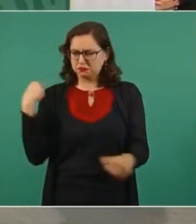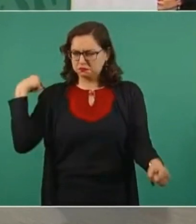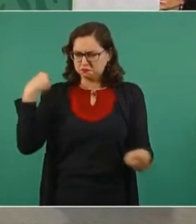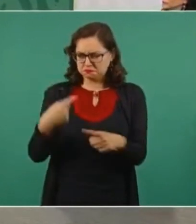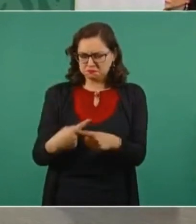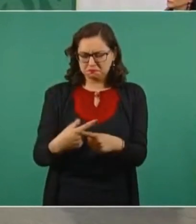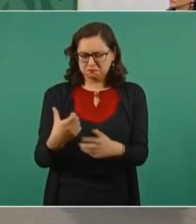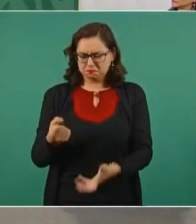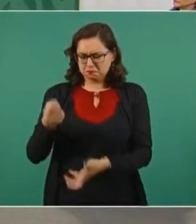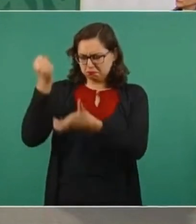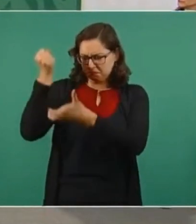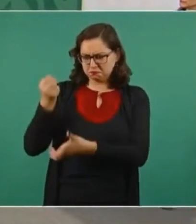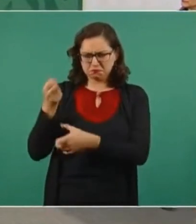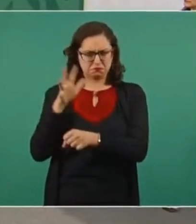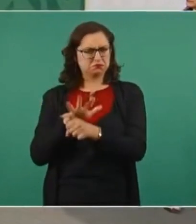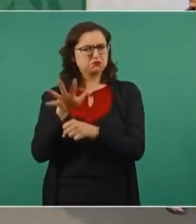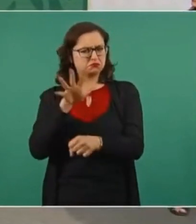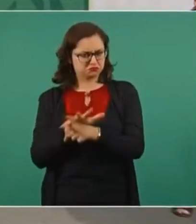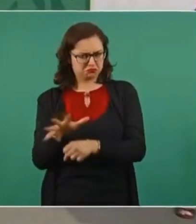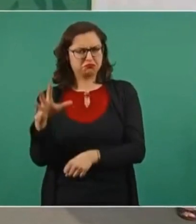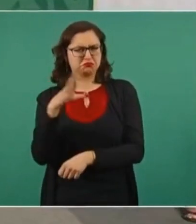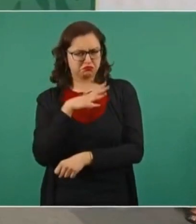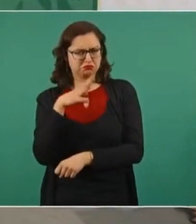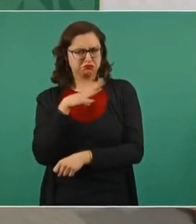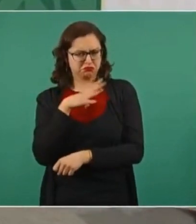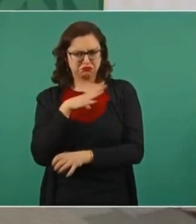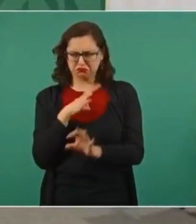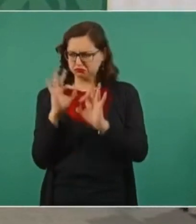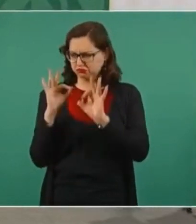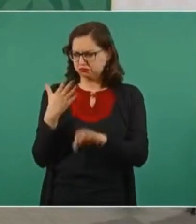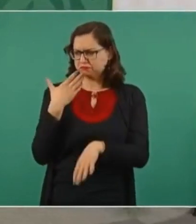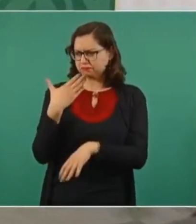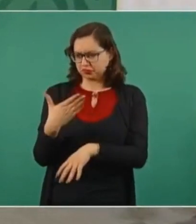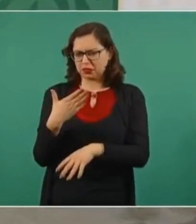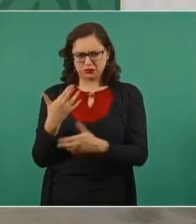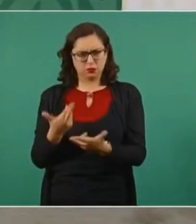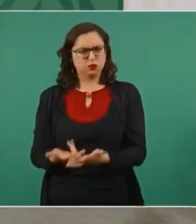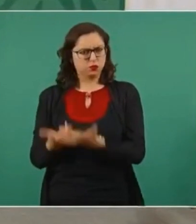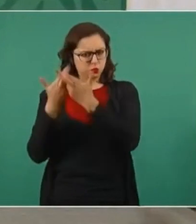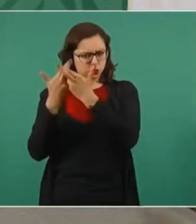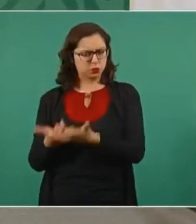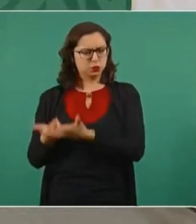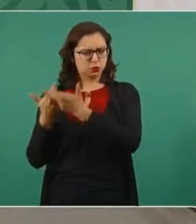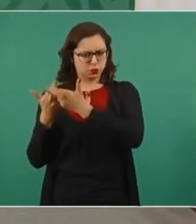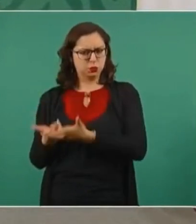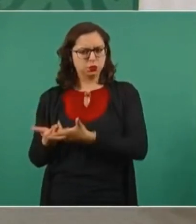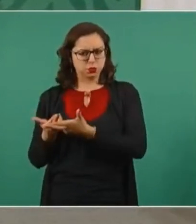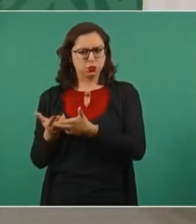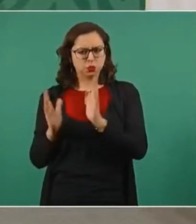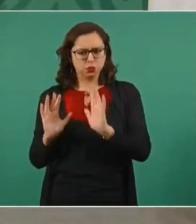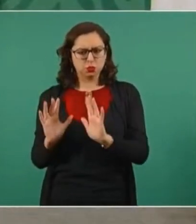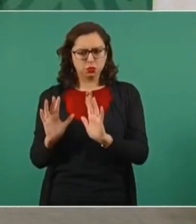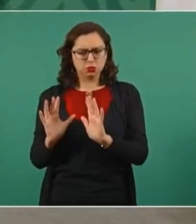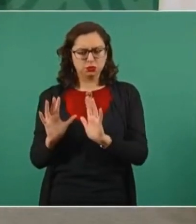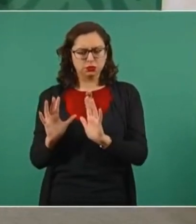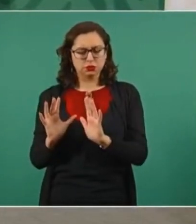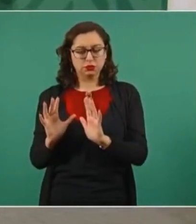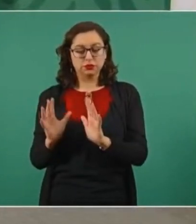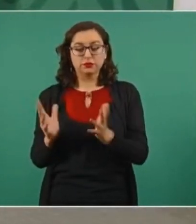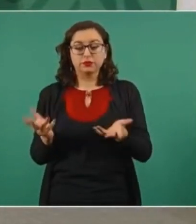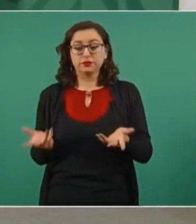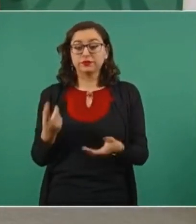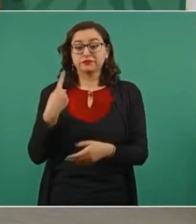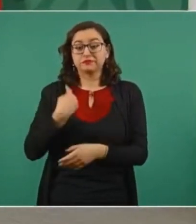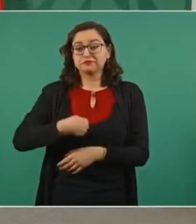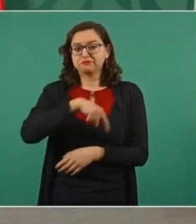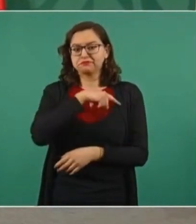públicas sanas y fuertes, no vamos, consideramos